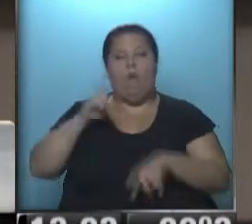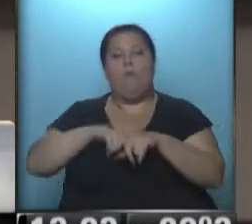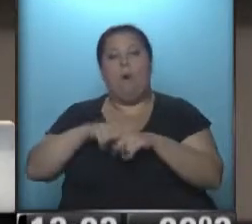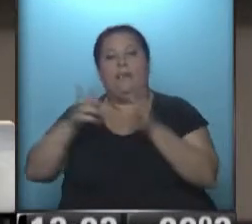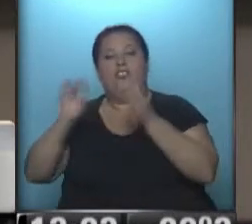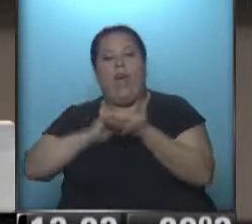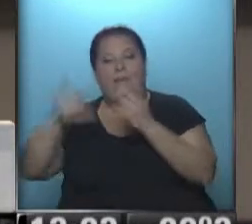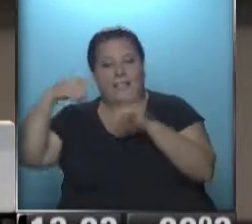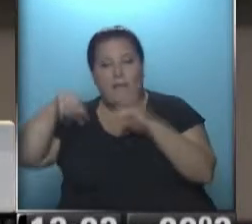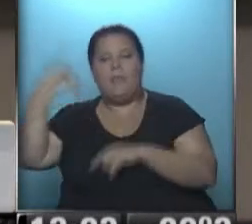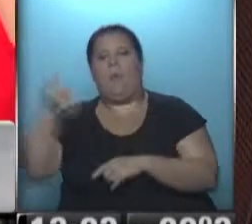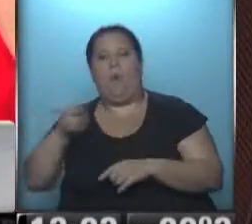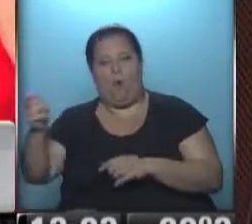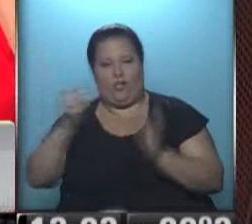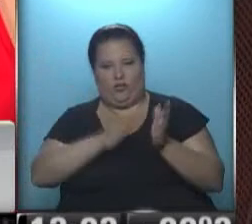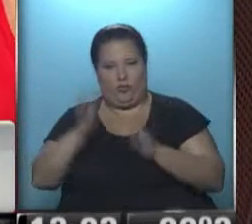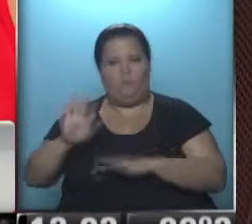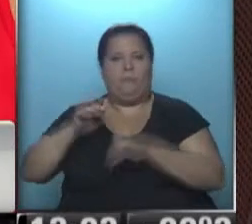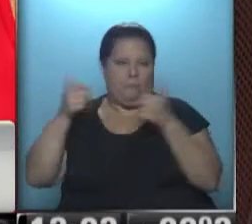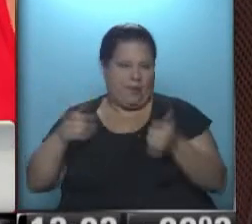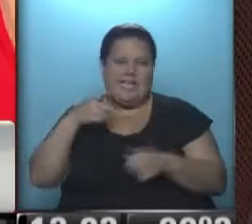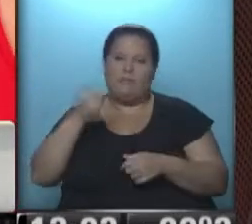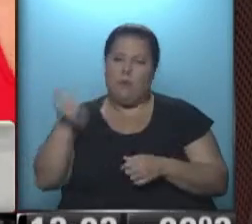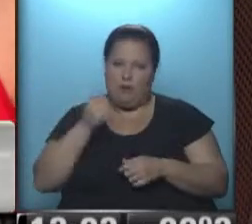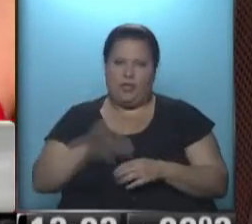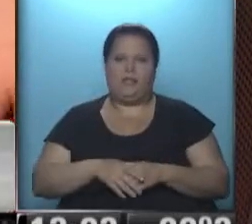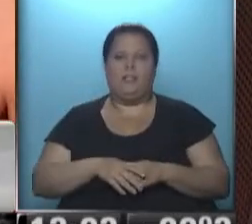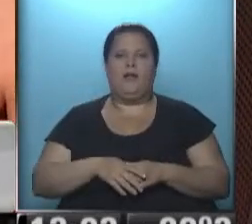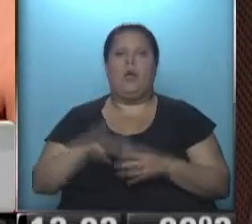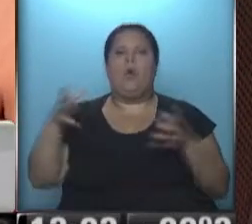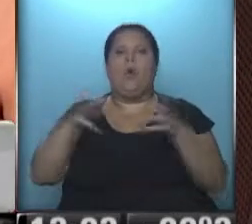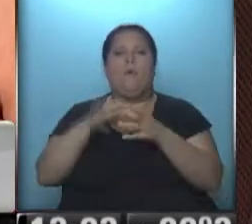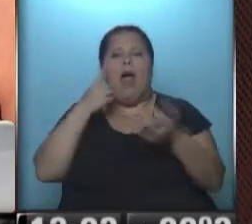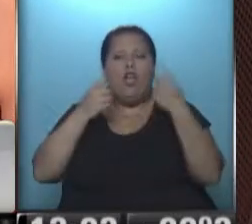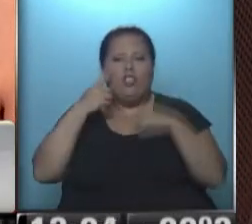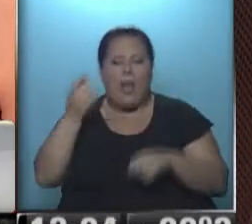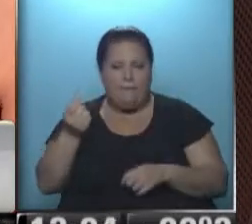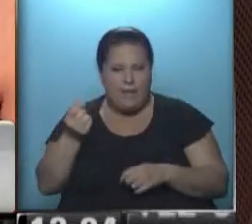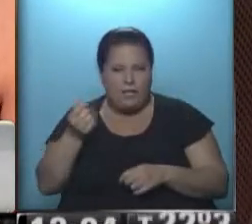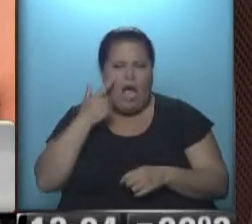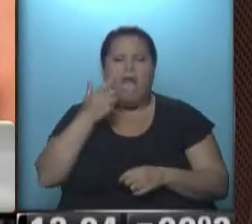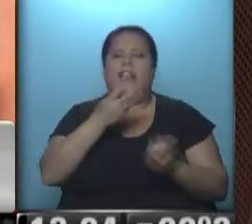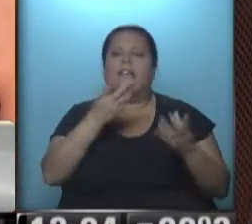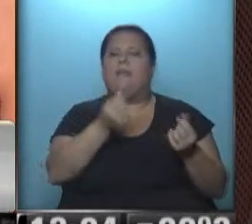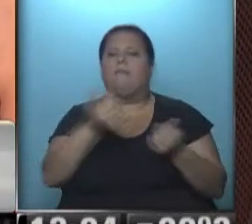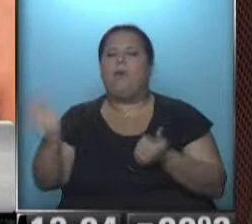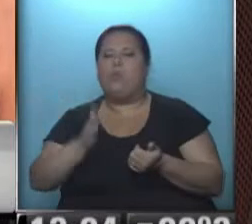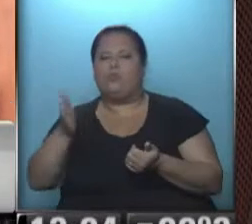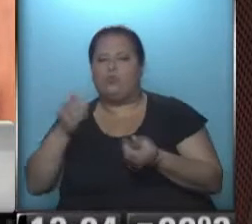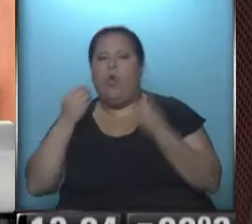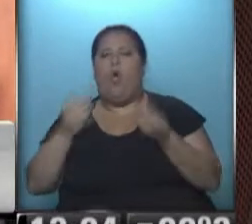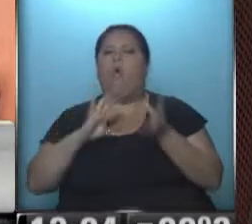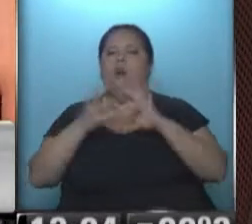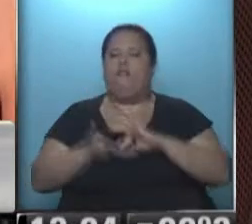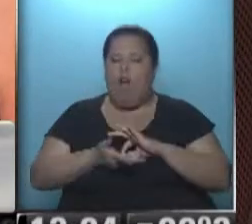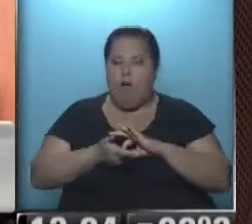administrativa y la instancia judicial. Y luego la instancia judicial. Exactamente. importantísimo. Un observatorio de precios para observar toda la cadena de producción. ¿Cómo se va a